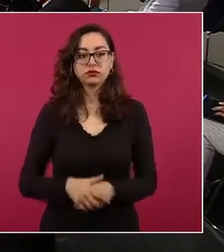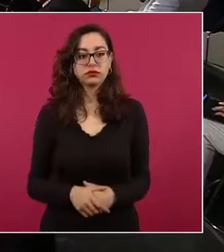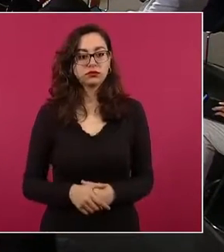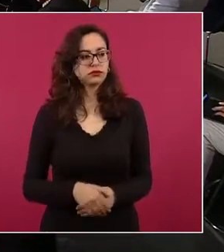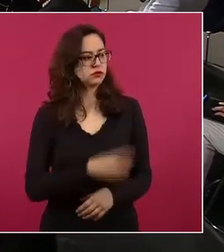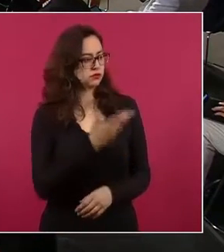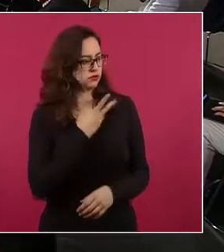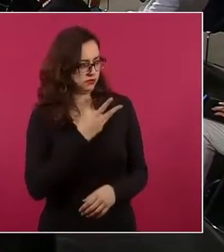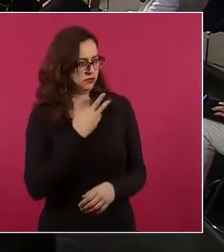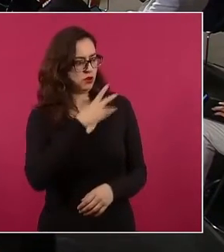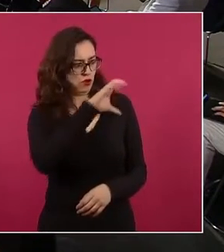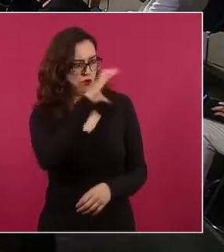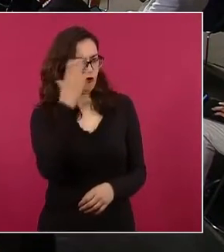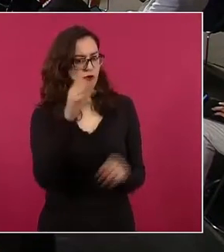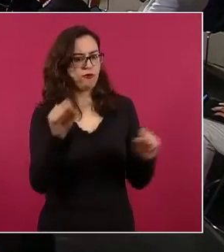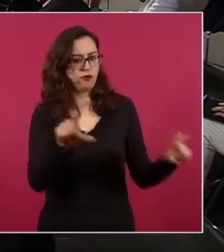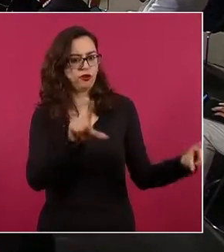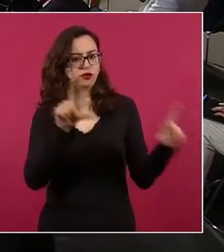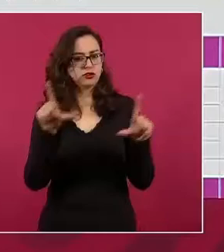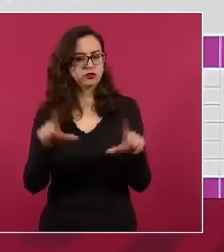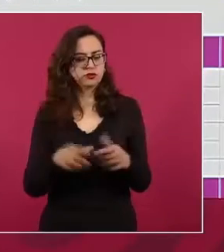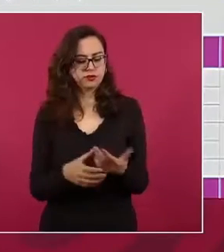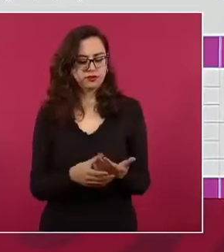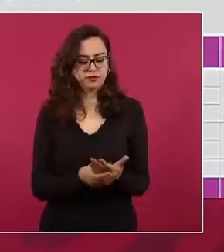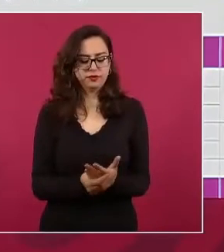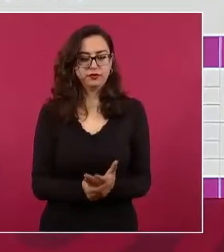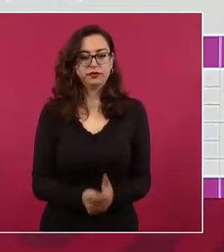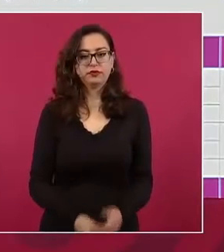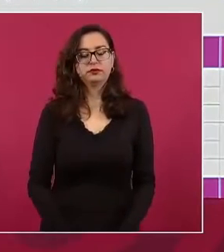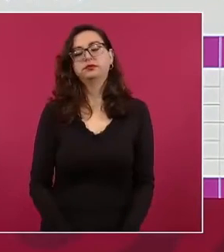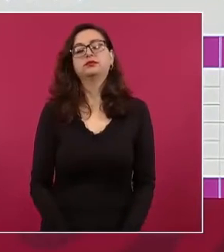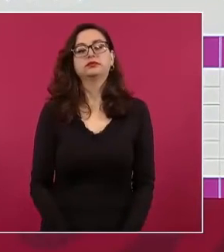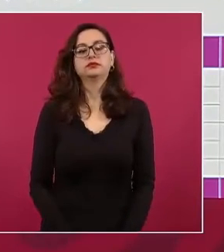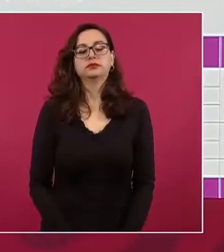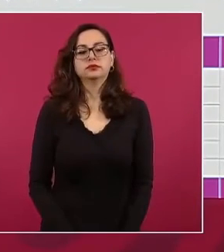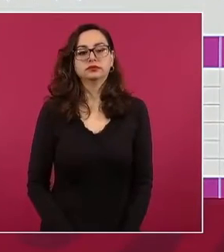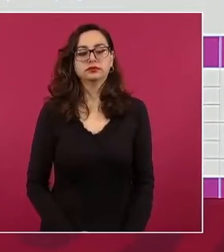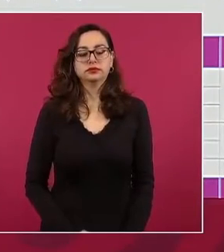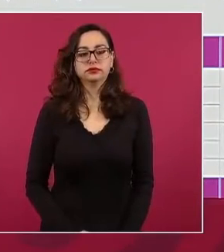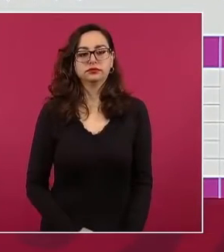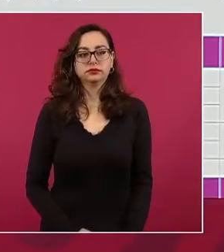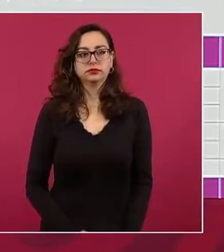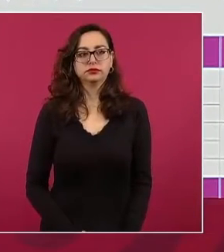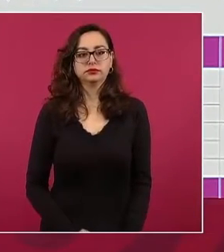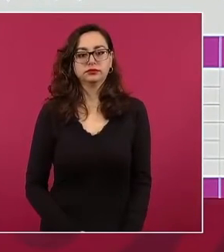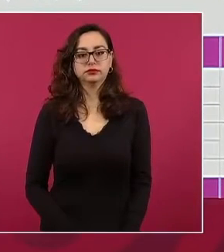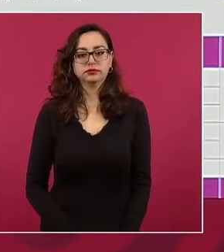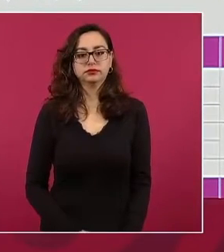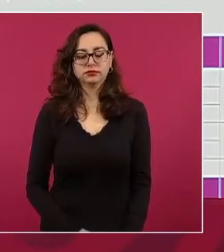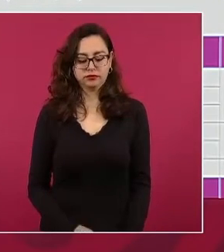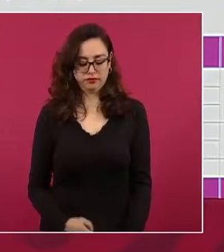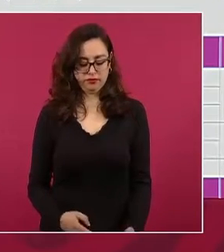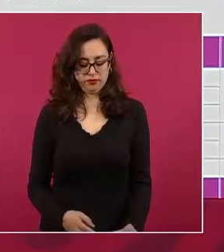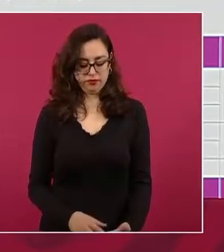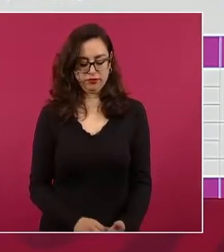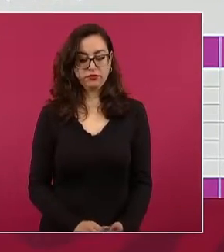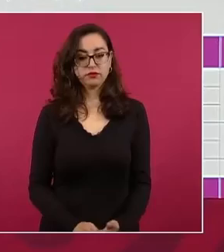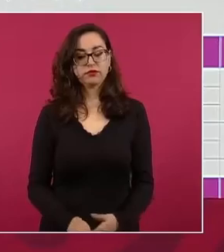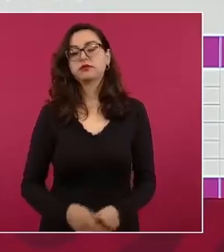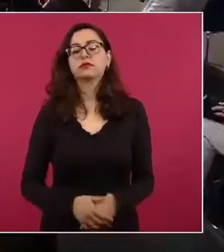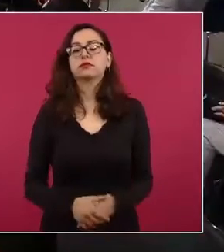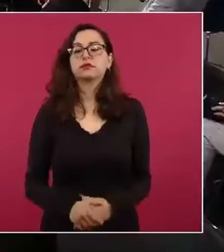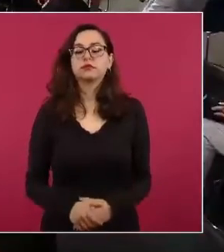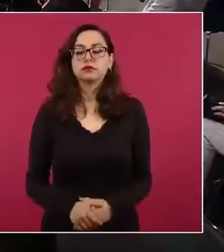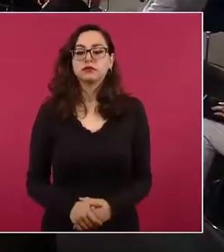de unos cuarteles? Si esto se